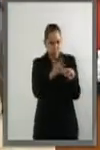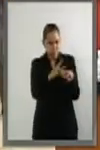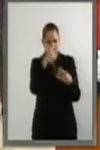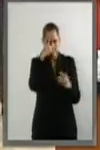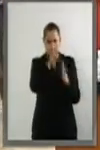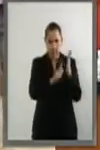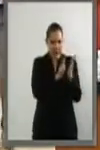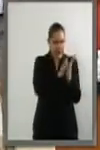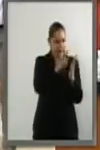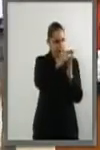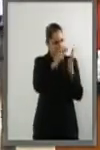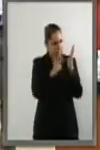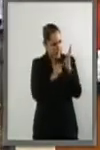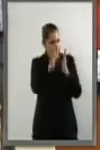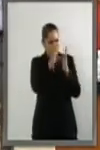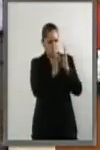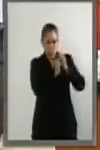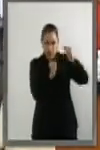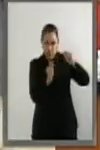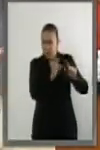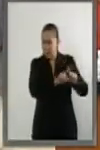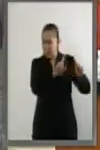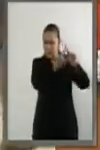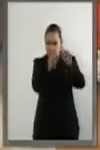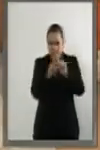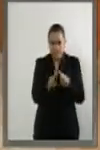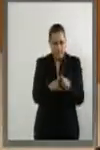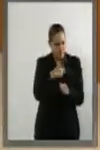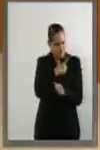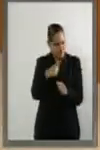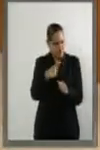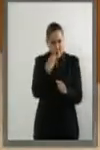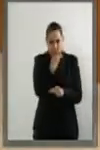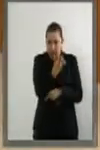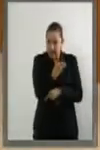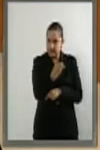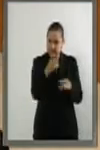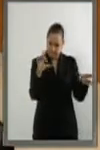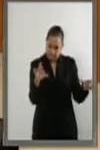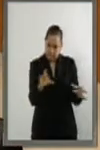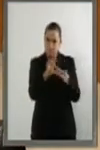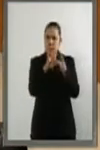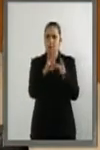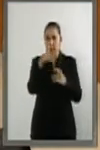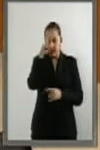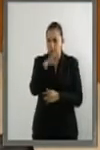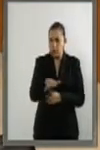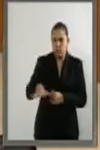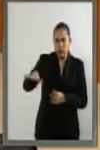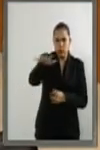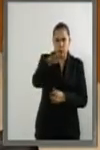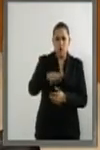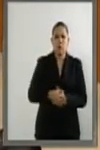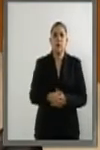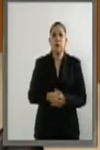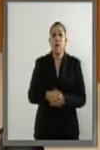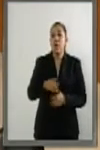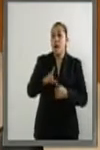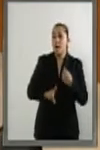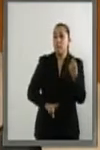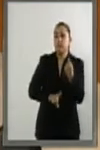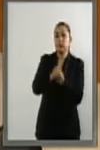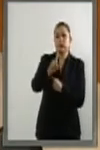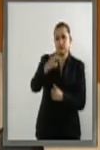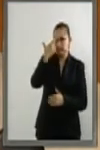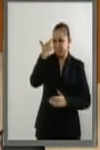establecidas en su Constitución. Debemos rechazar las acciones violentas,